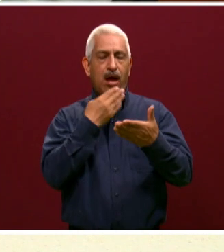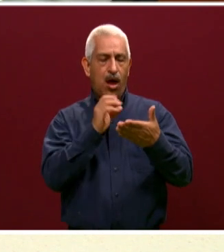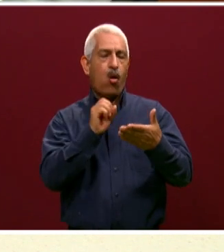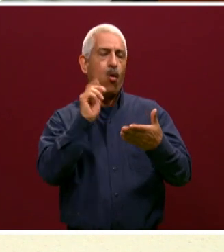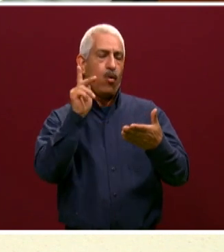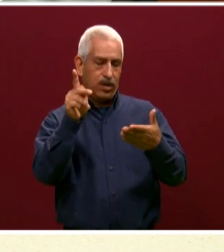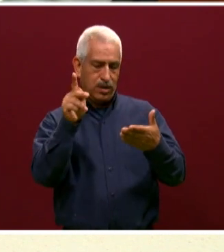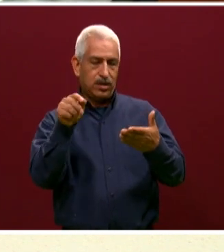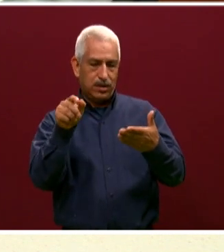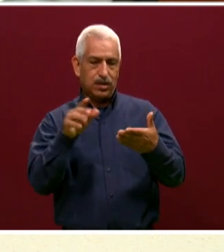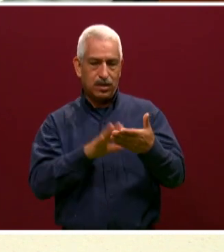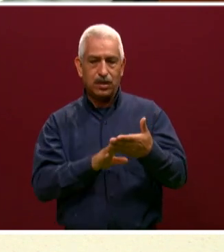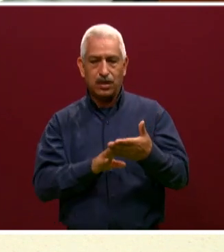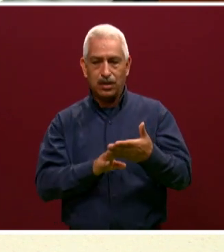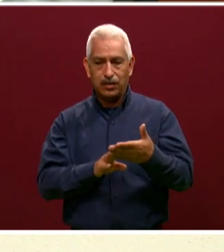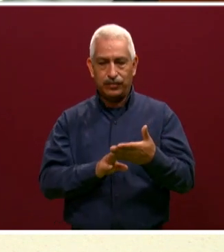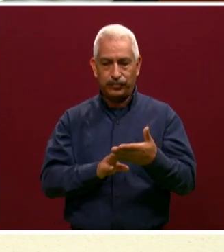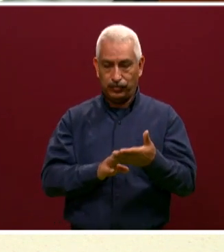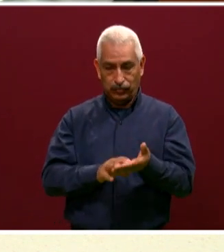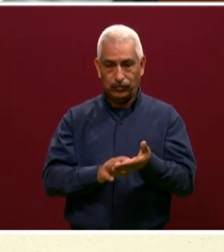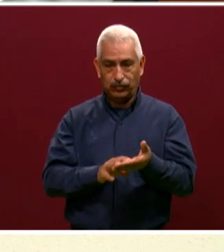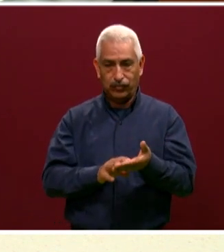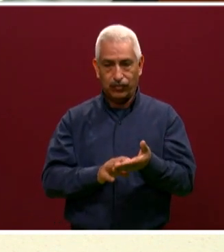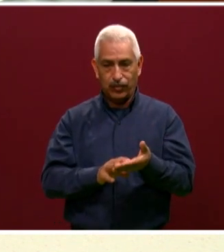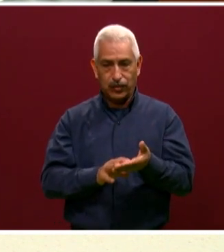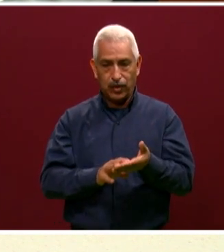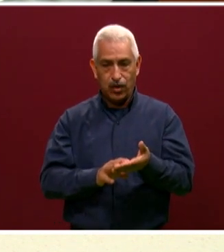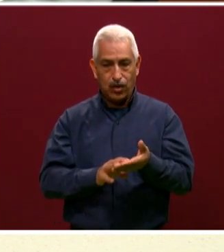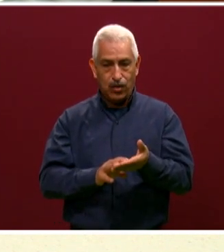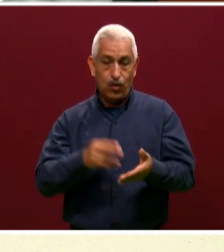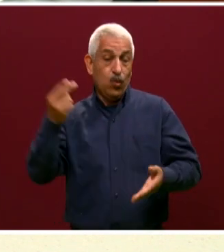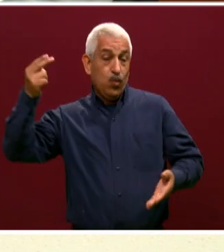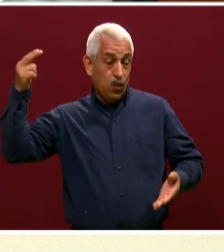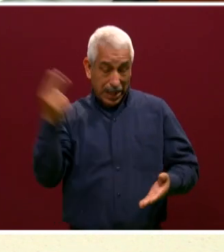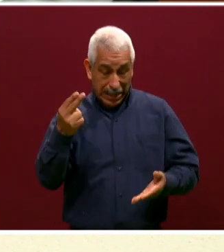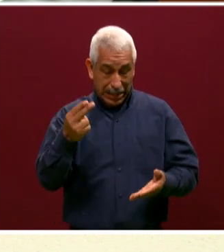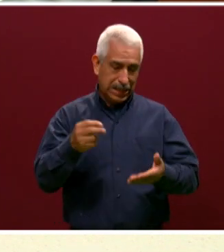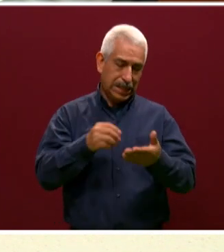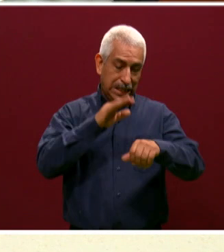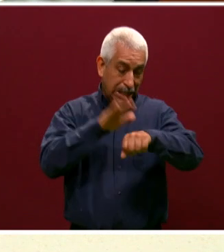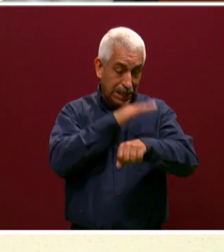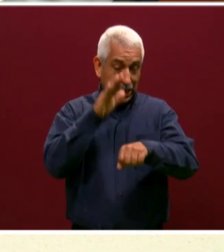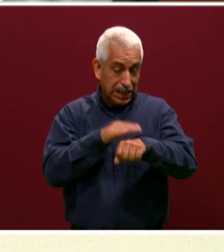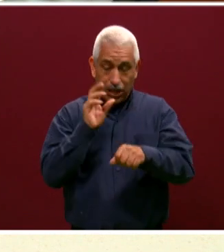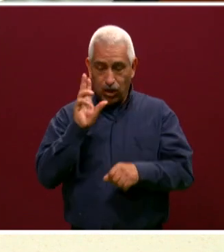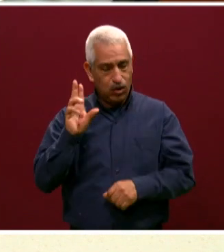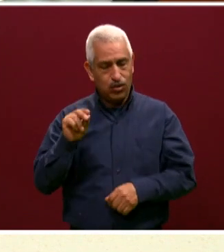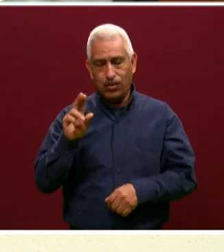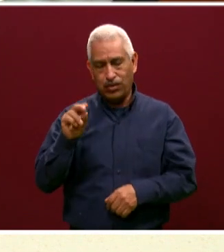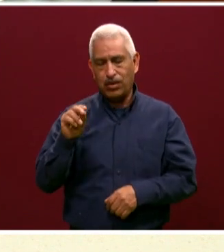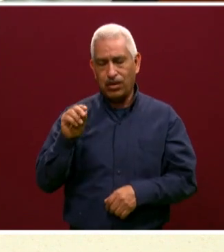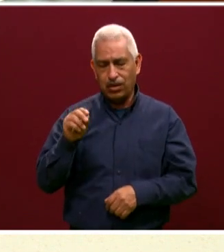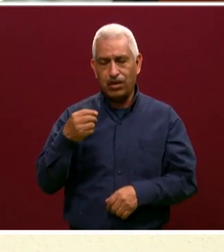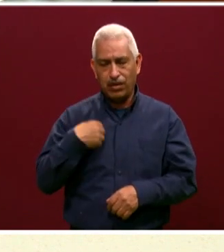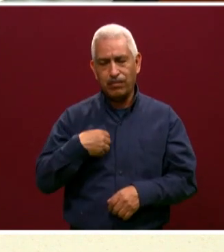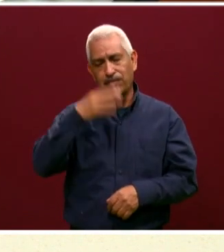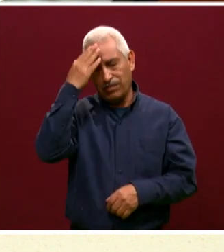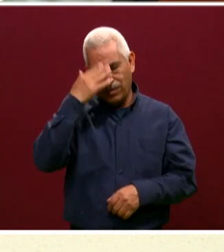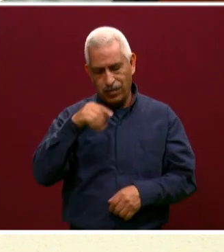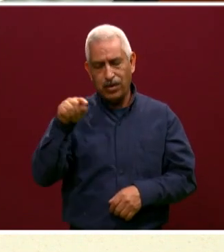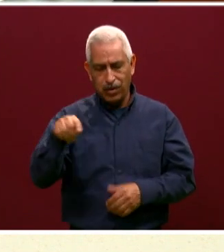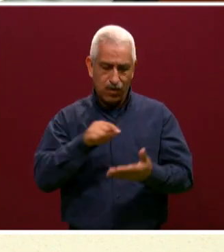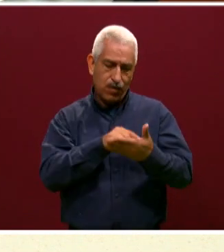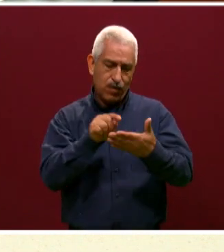No hace falta tener la hoja de calificaciones del término de tercero de secundaria. Simplemente con que sepan que está cursando tercero de